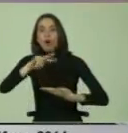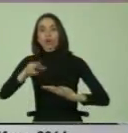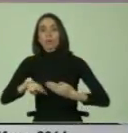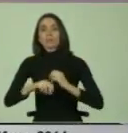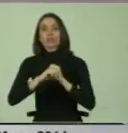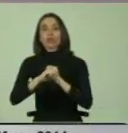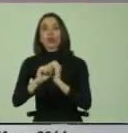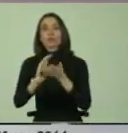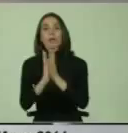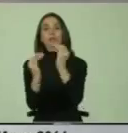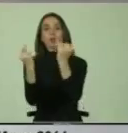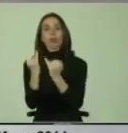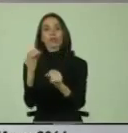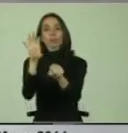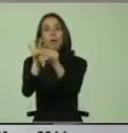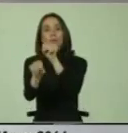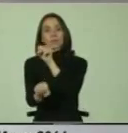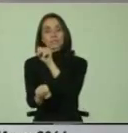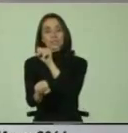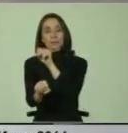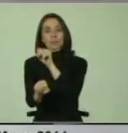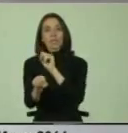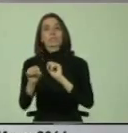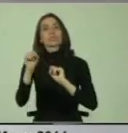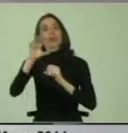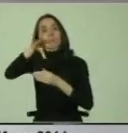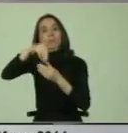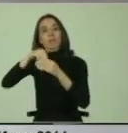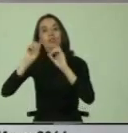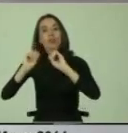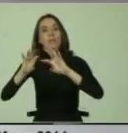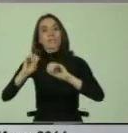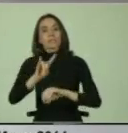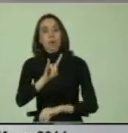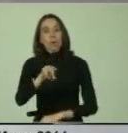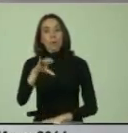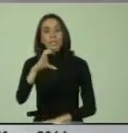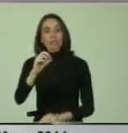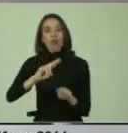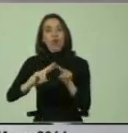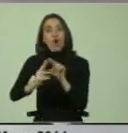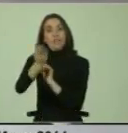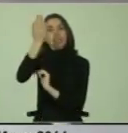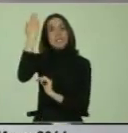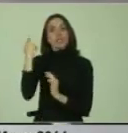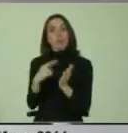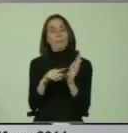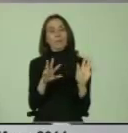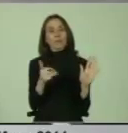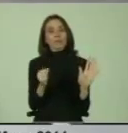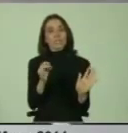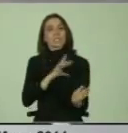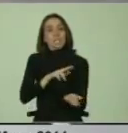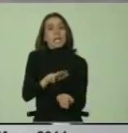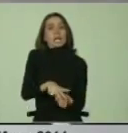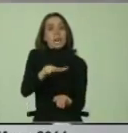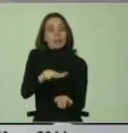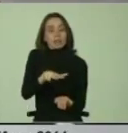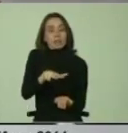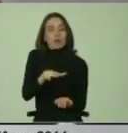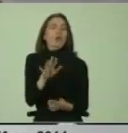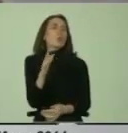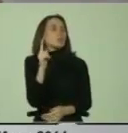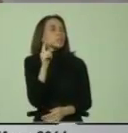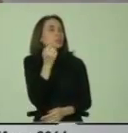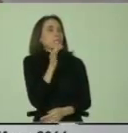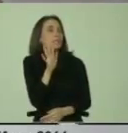contra toda forma de discriminación en la enseñanza de la UNESCO del año 60 y que Chile la ratificó en el año, si no